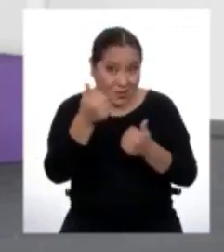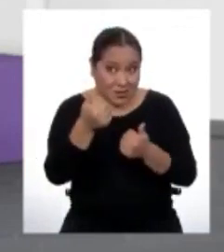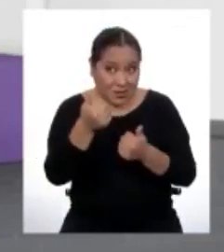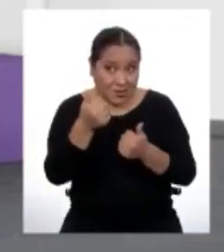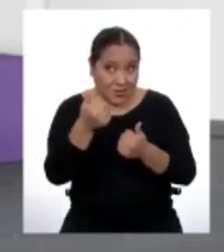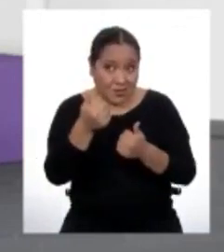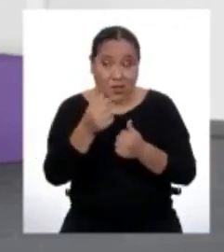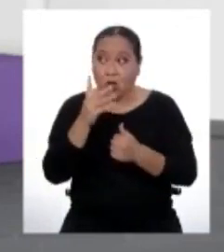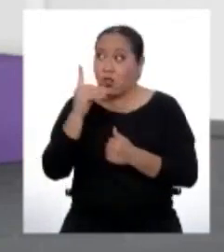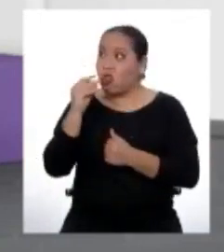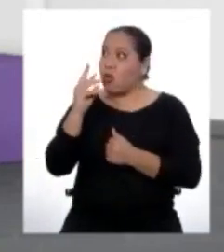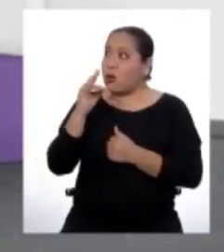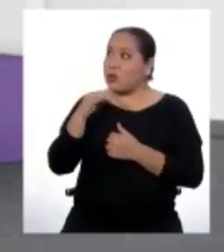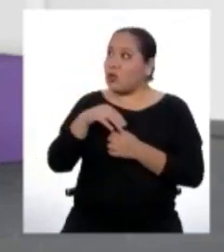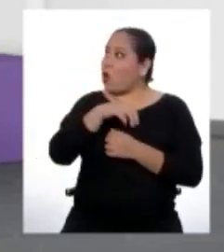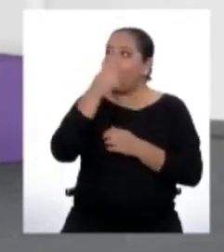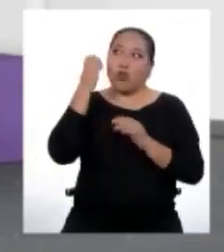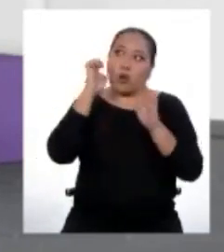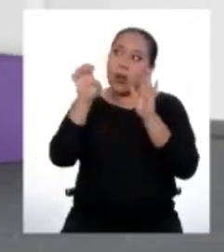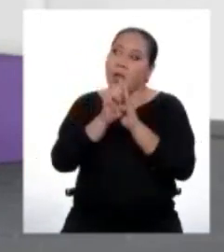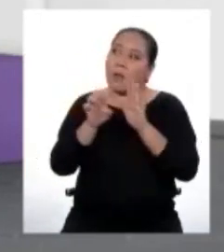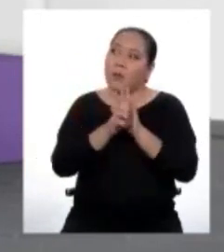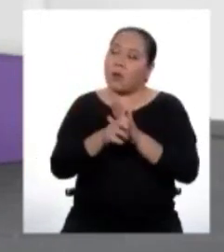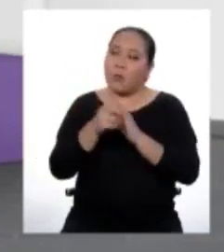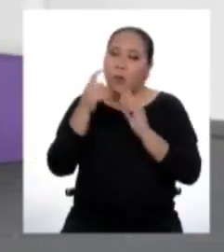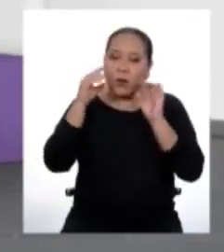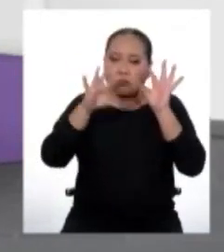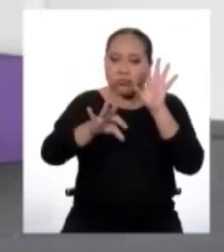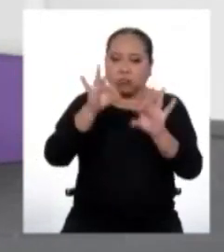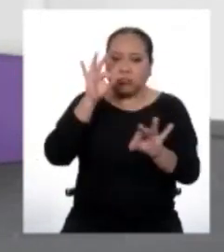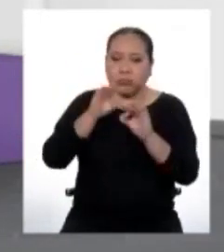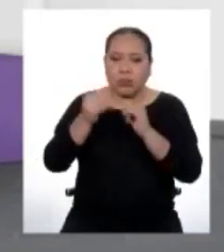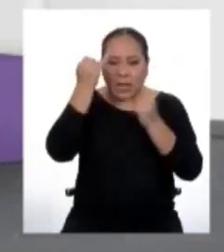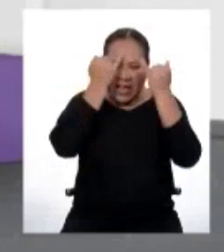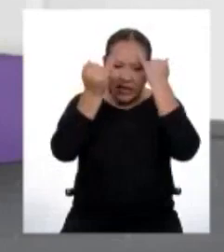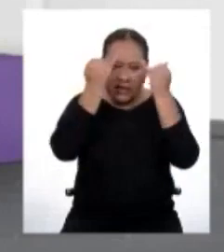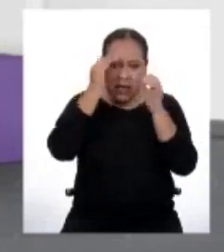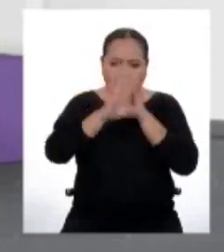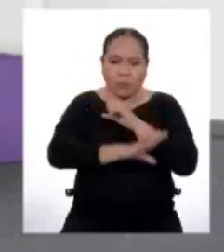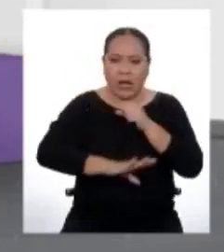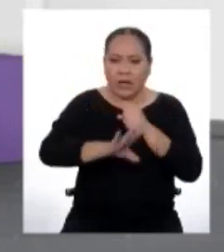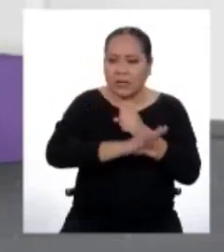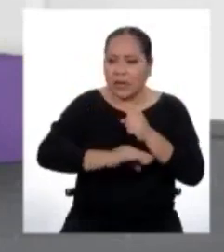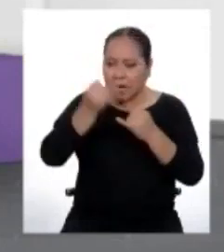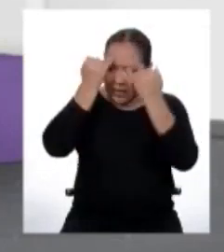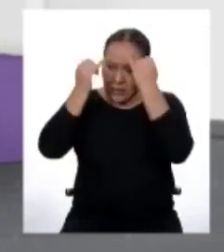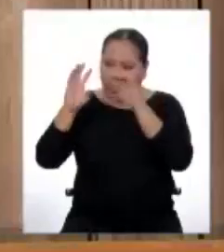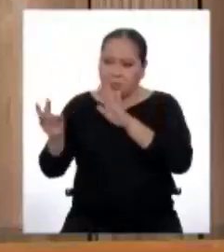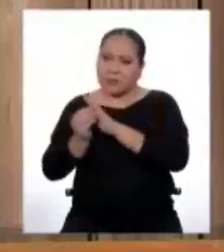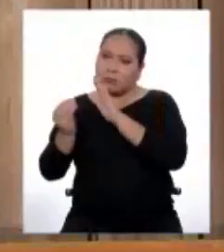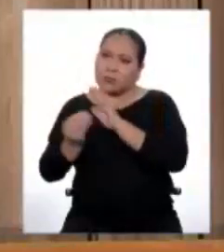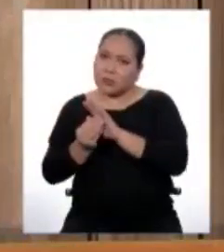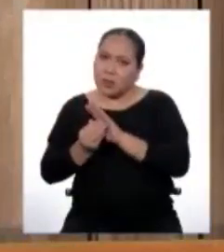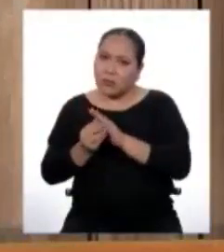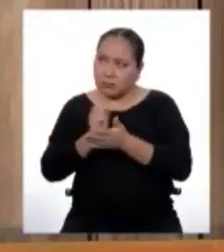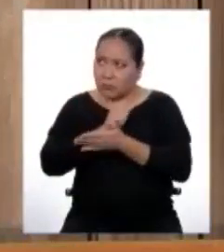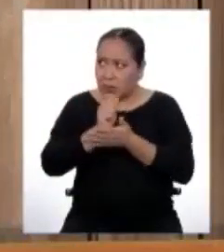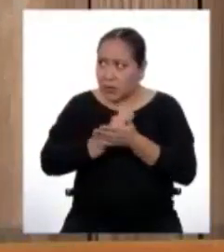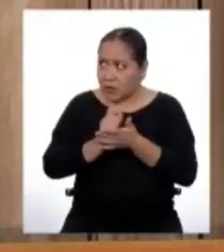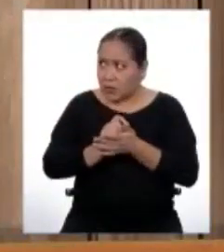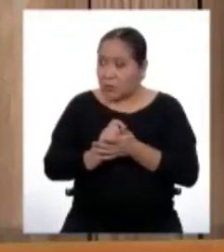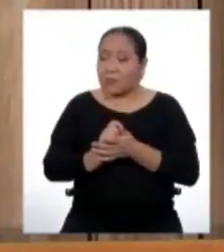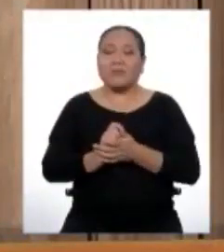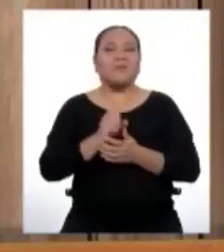Bueno, Doris, ¿ahora podemos ver otro ejemplo para identificar las ideas primarias y secundarias en un texto escrito? Por supuesto.